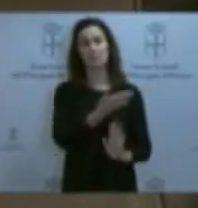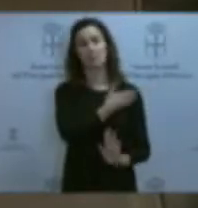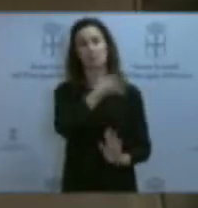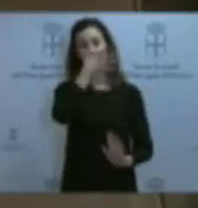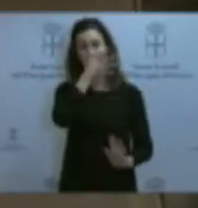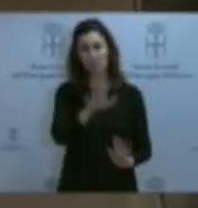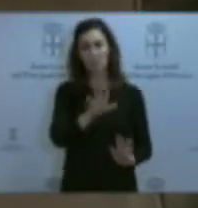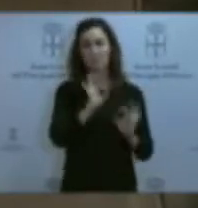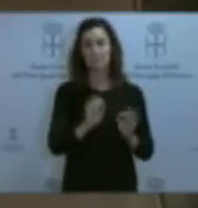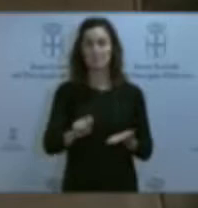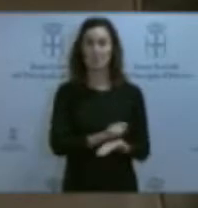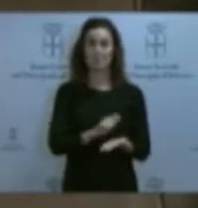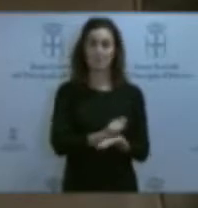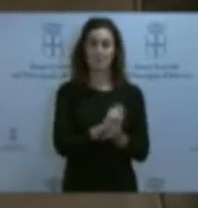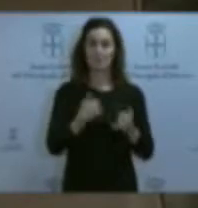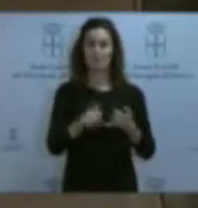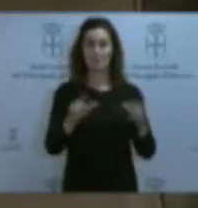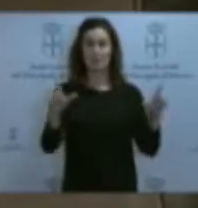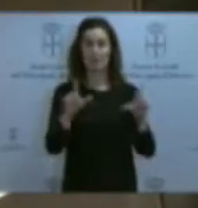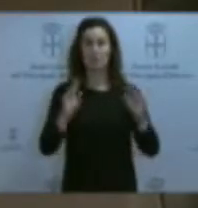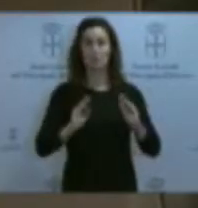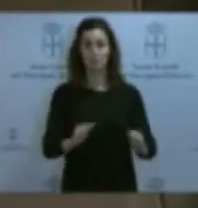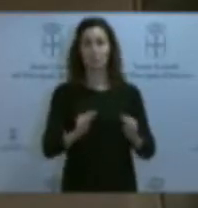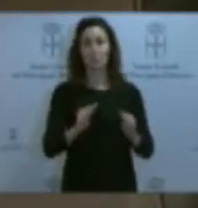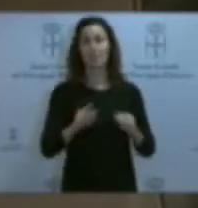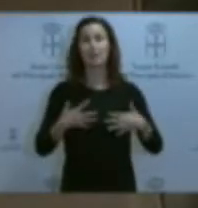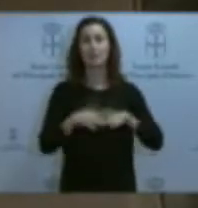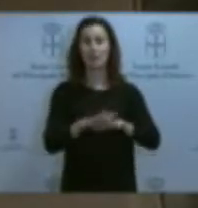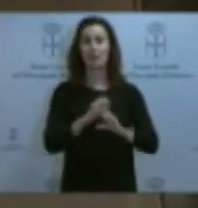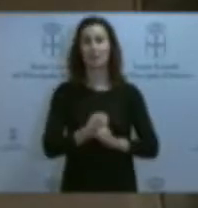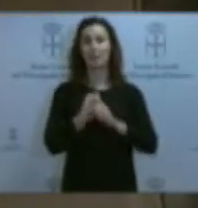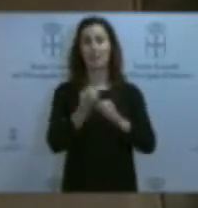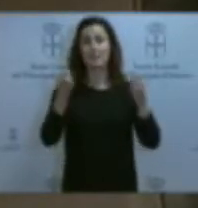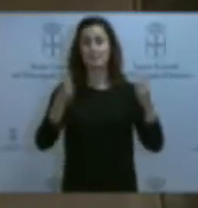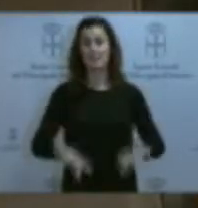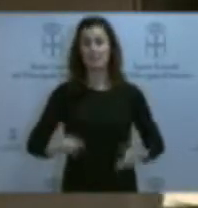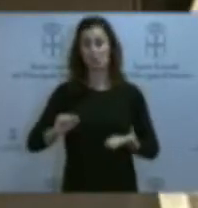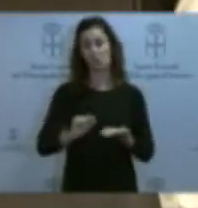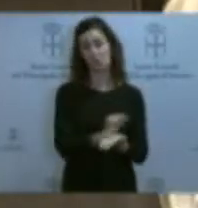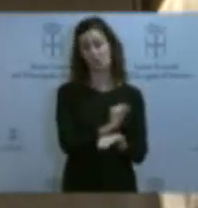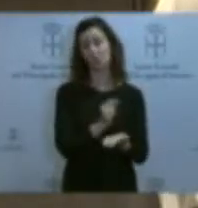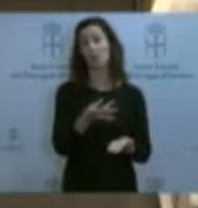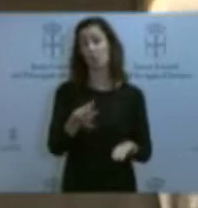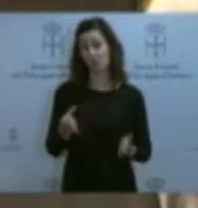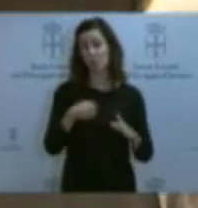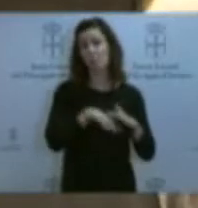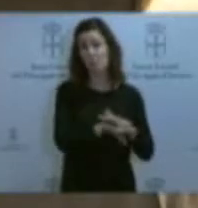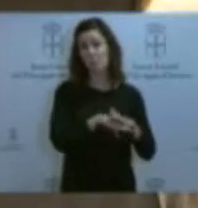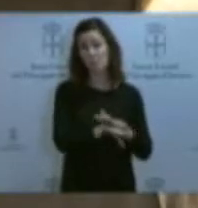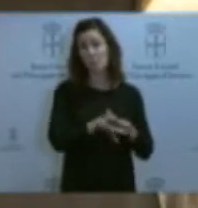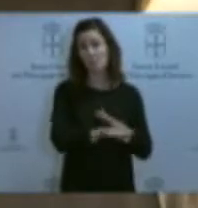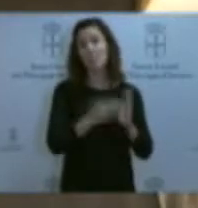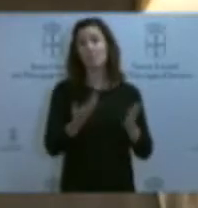meses, Telecable estaba operando en las redes Turcón sin contrato y venía acumulando deuda. Que su anterior empleador fuera Telecable